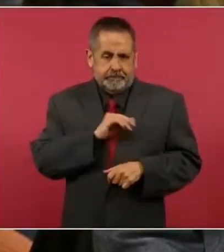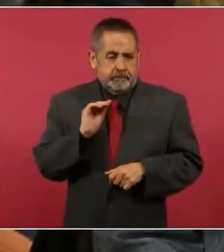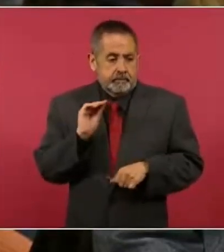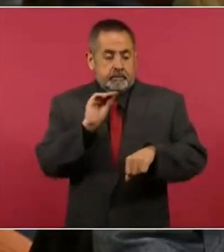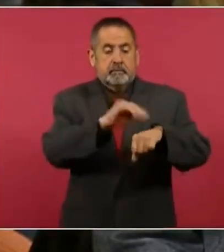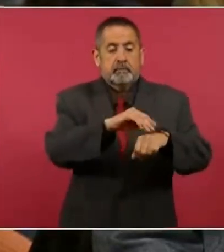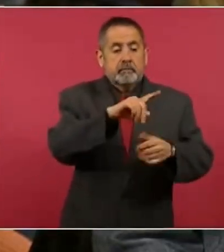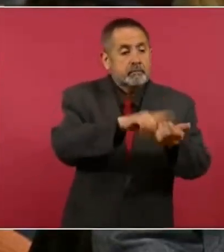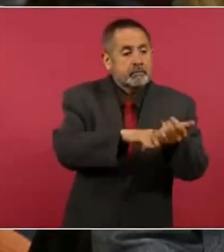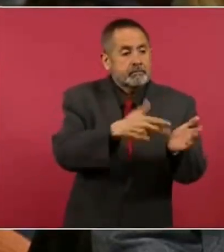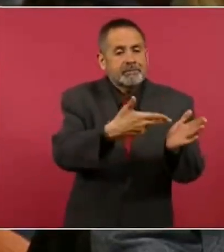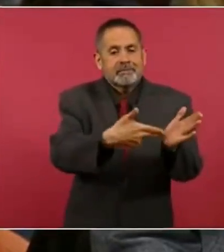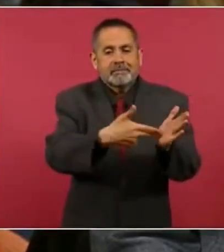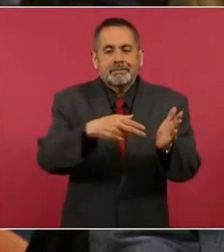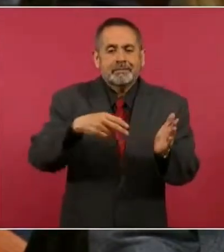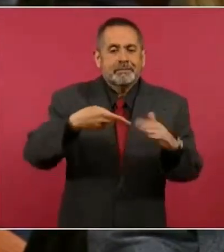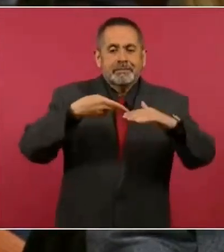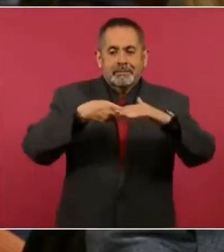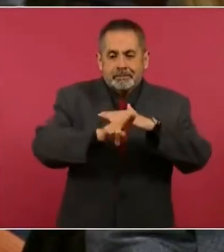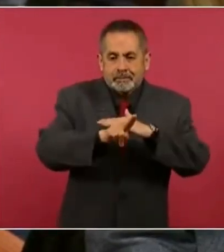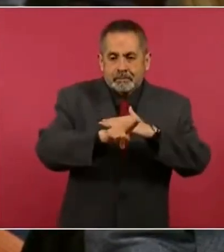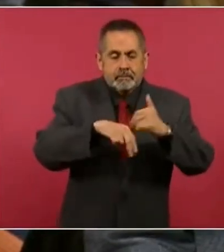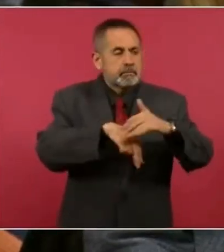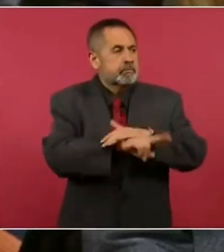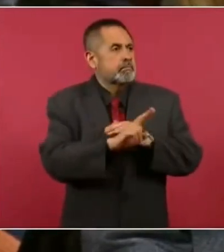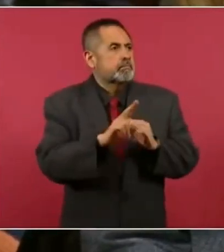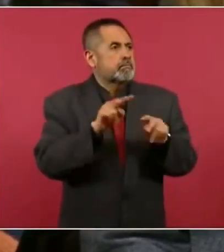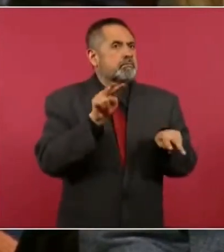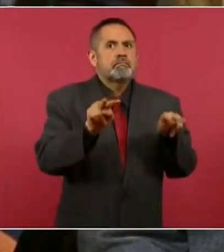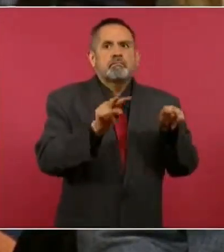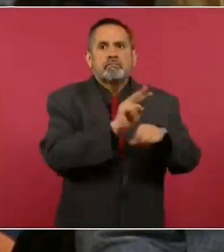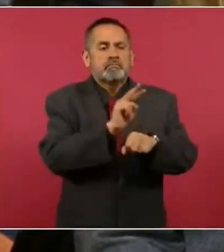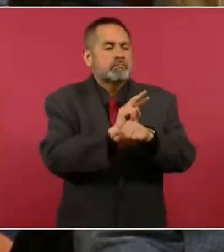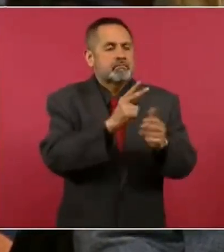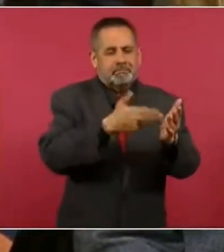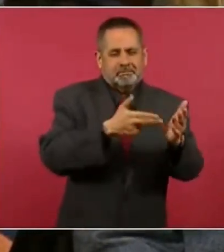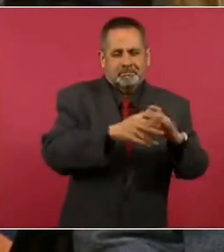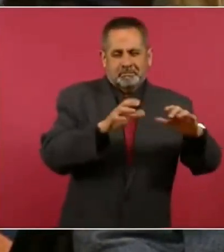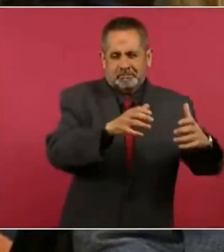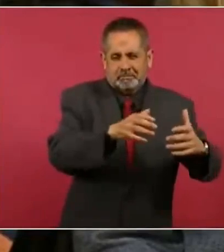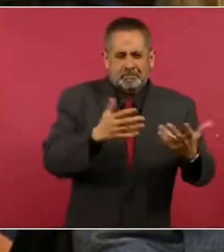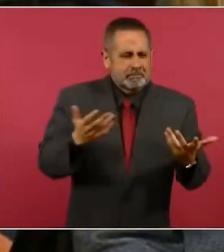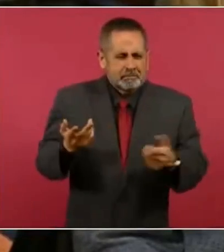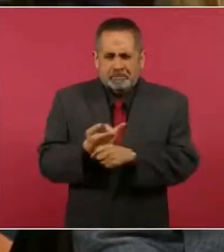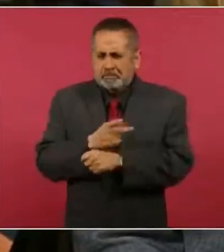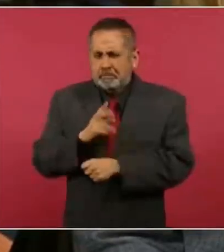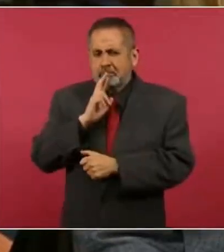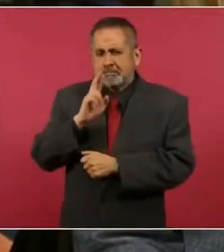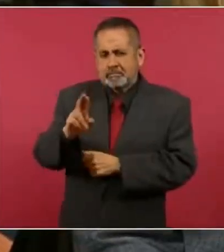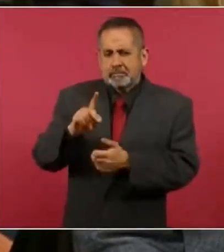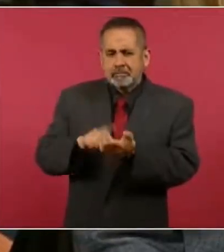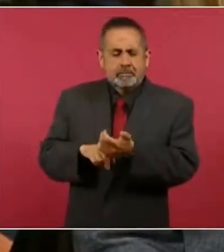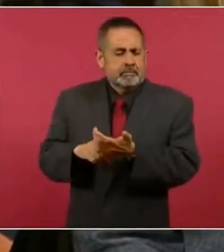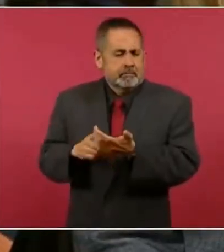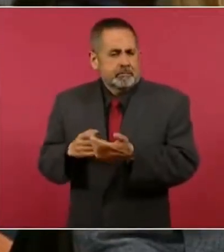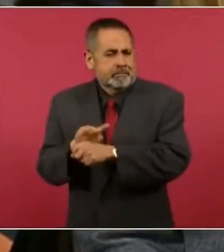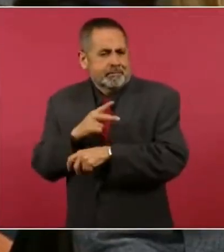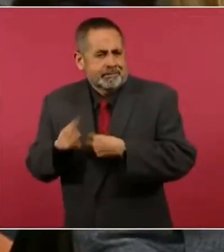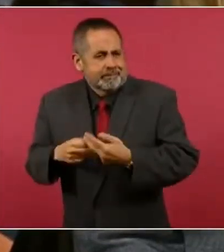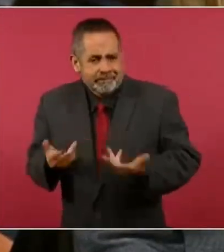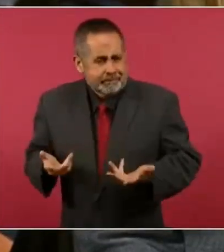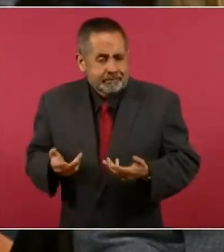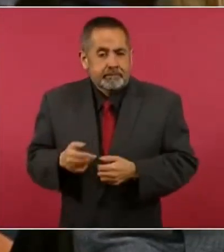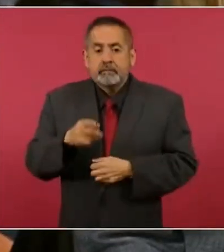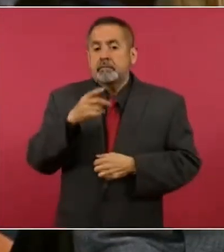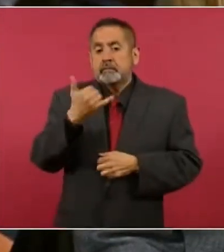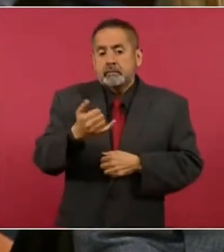hace. Y también agregar una pregunta más, ¿cuál fue la respuesta que le dieron sus homólogos de Estados Unidos y Canadá de su propuesta de